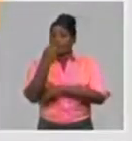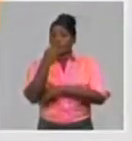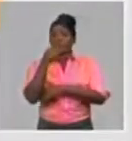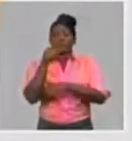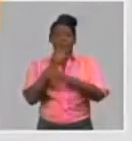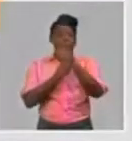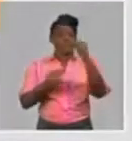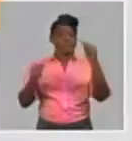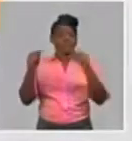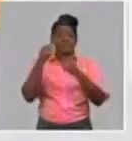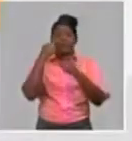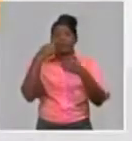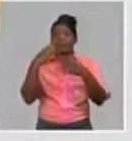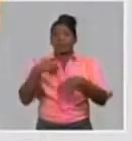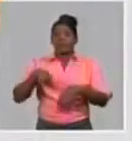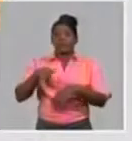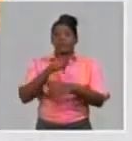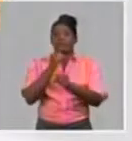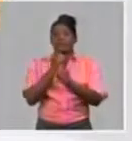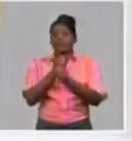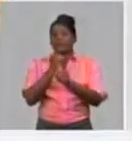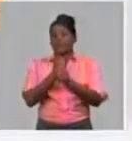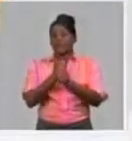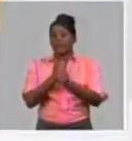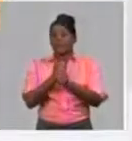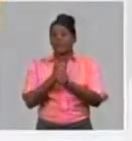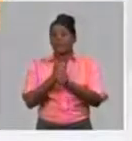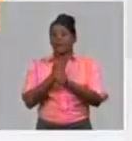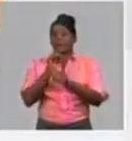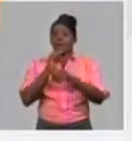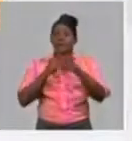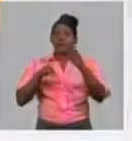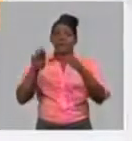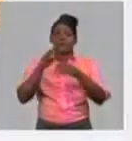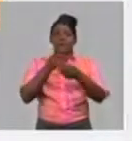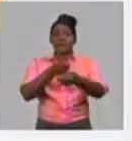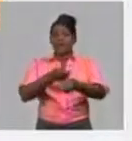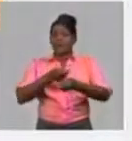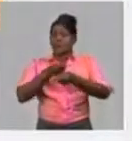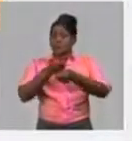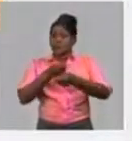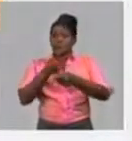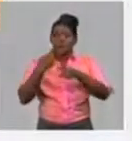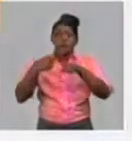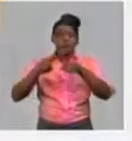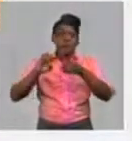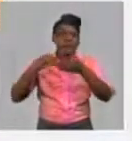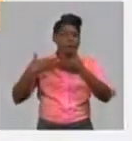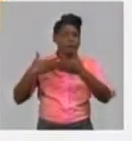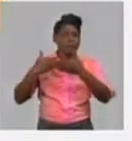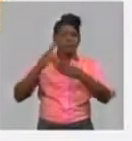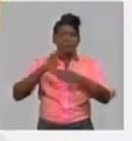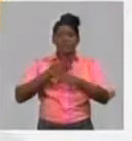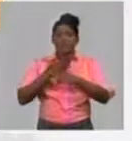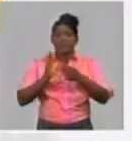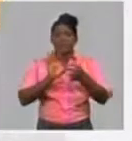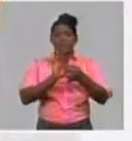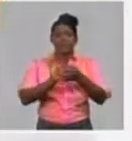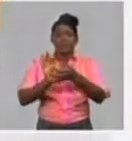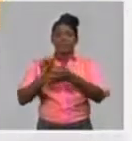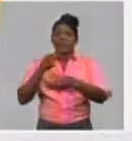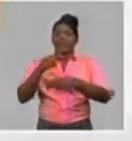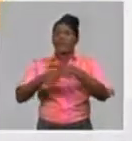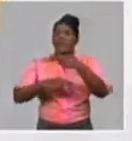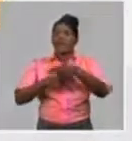importante y hemos hecho un trabajo con el Ministerio de la Agricultura, con ACUBA, con la UAN de forma tal que se le